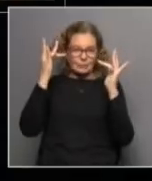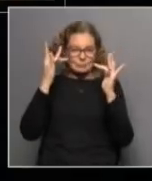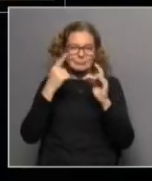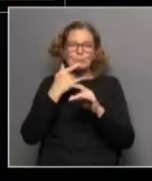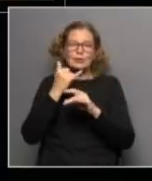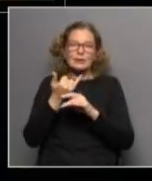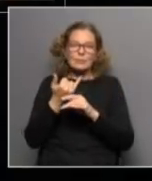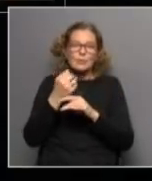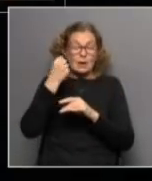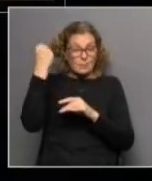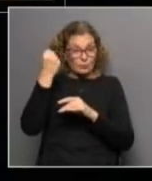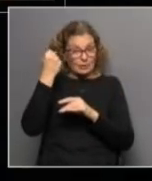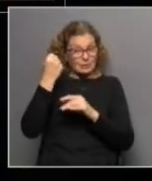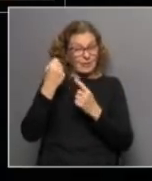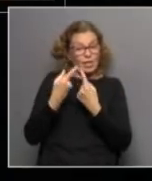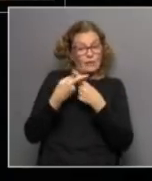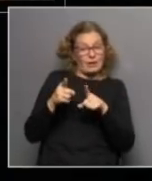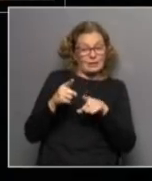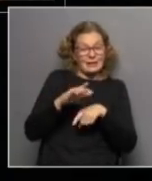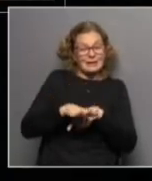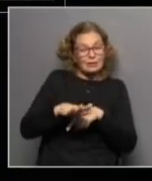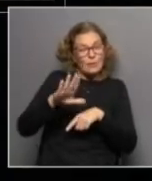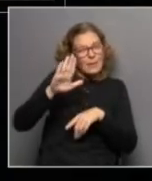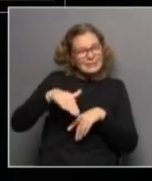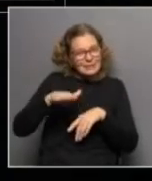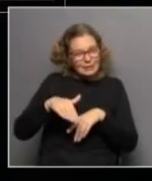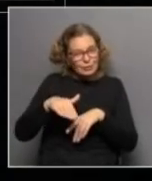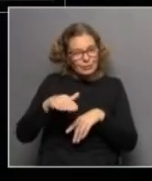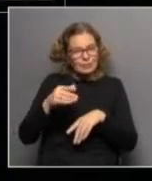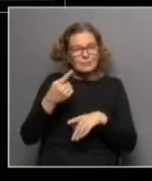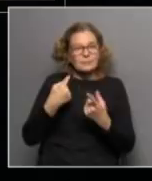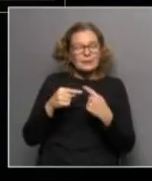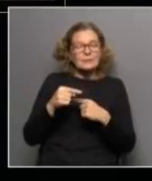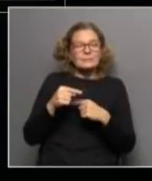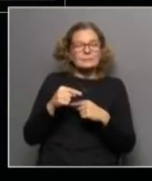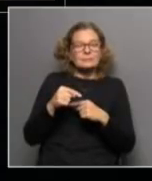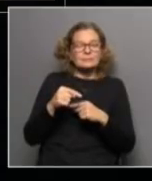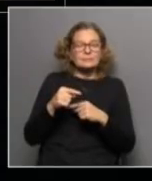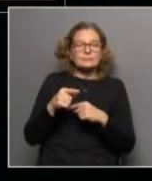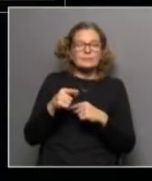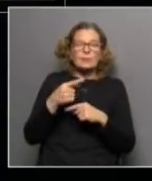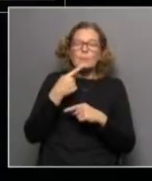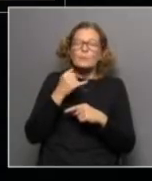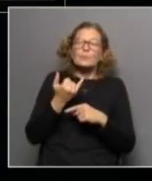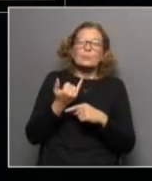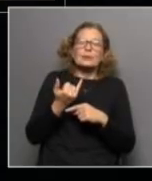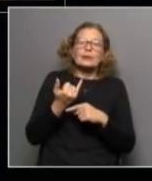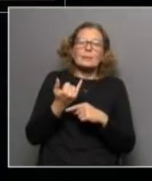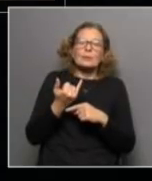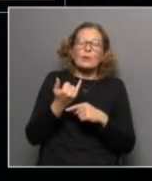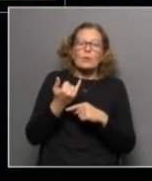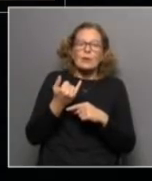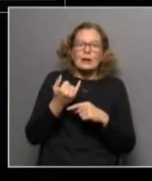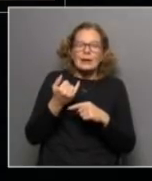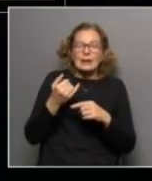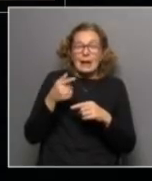tornan mucho más importantes de lo que sucede en niños más pequeños. Y como las condiciones, el hacinamiento